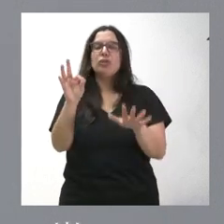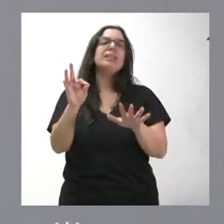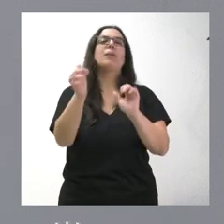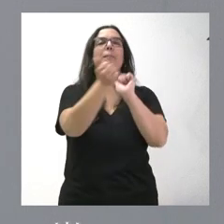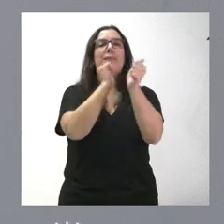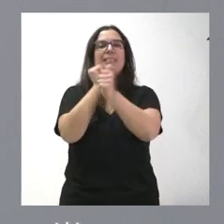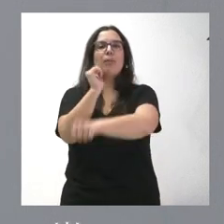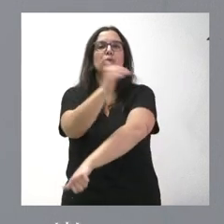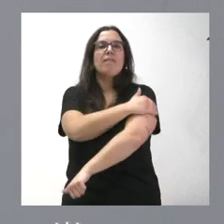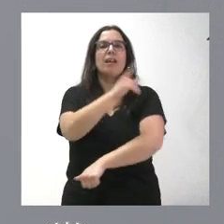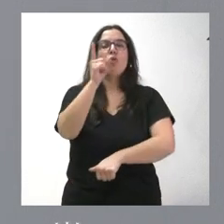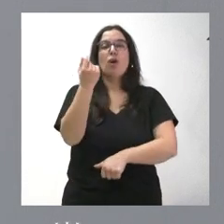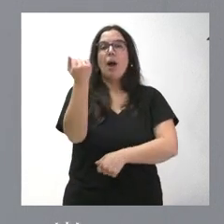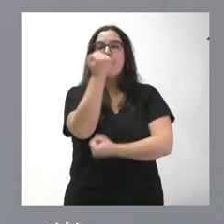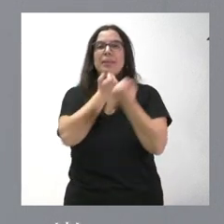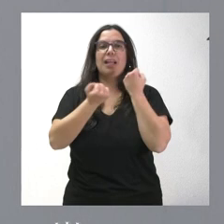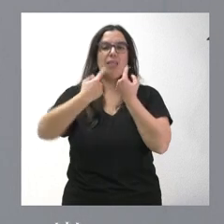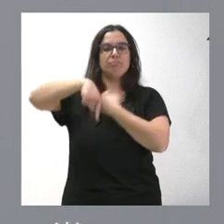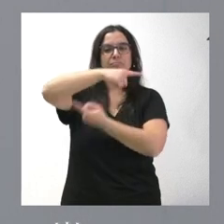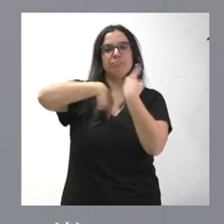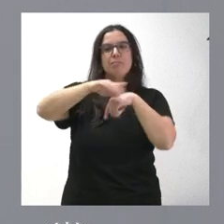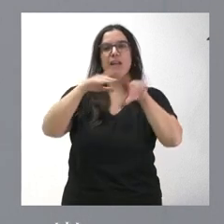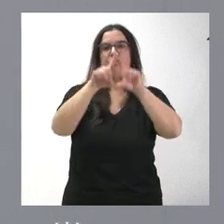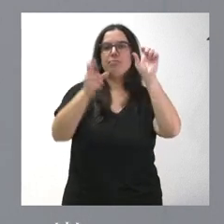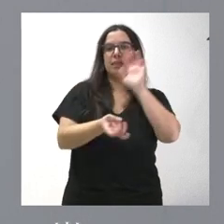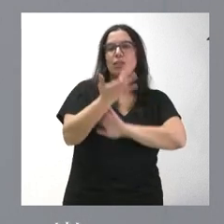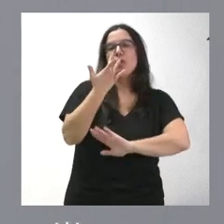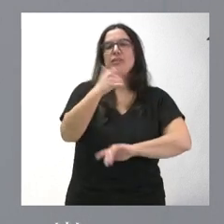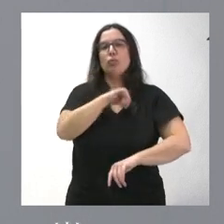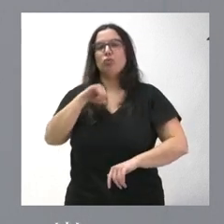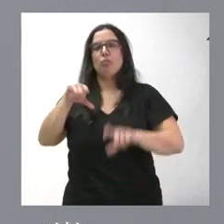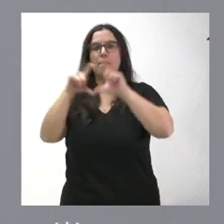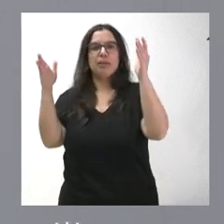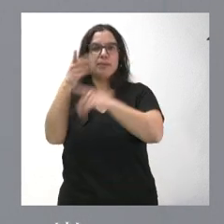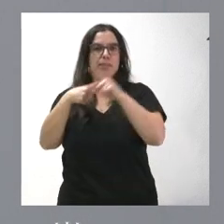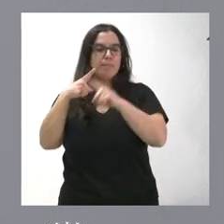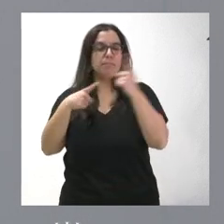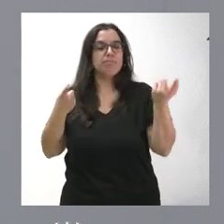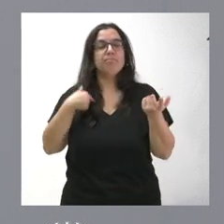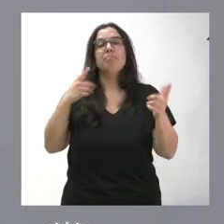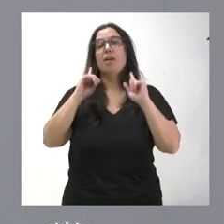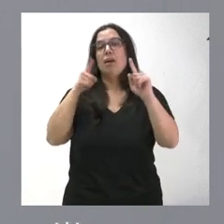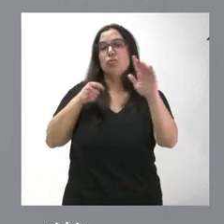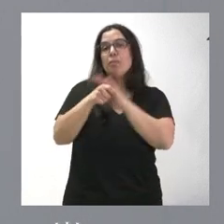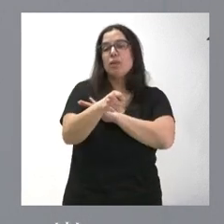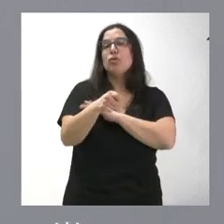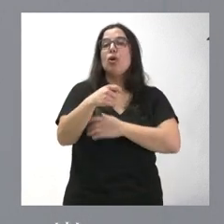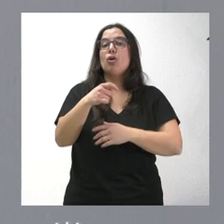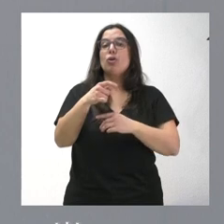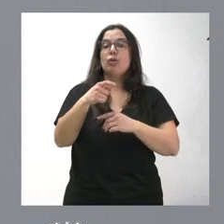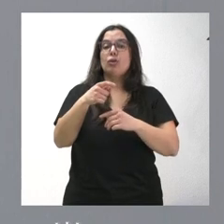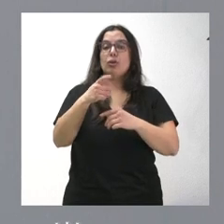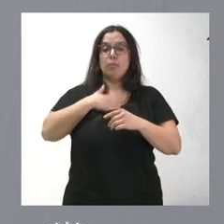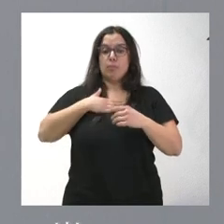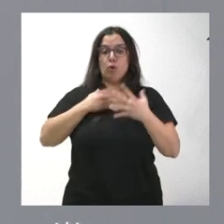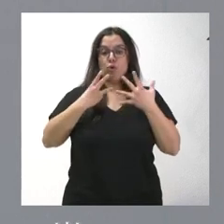y de capital circulantes para emprendedores autónomos y pymes. En este caso, la inversión que se podría generar en torno